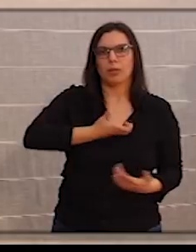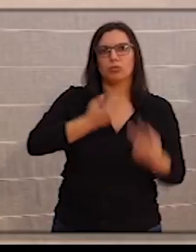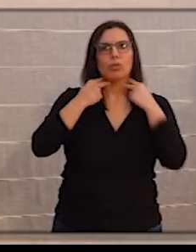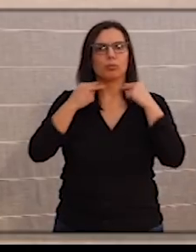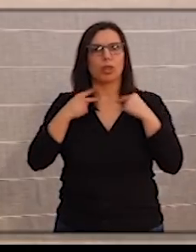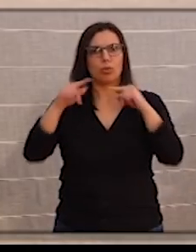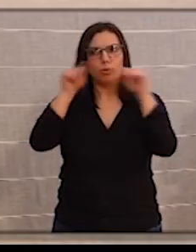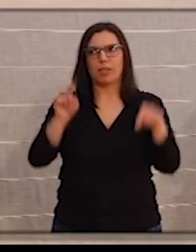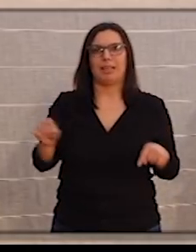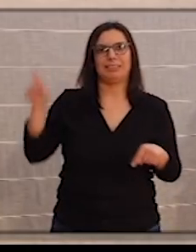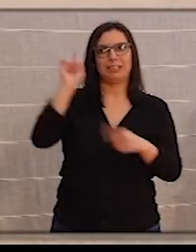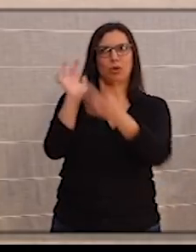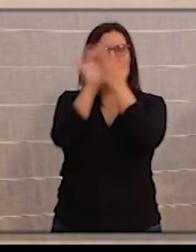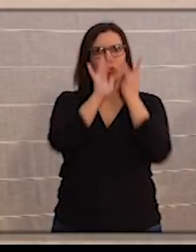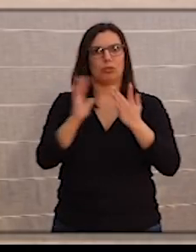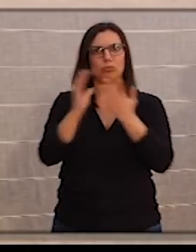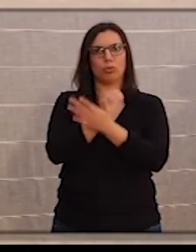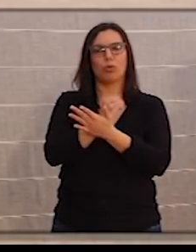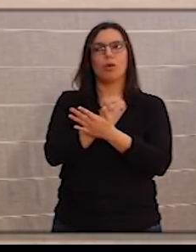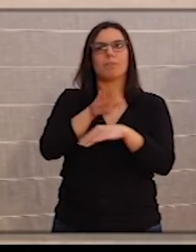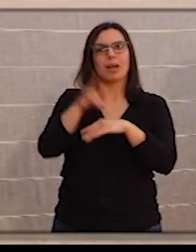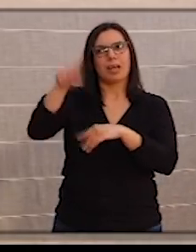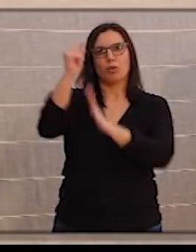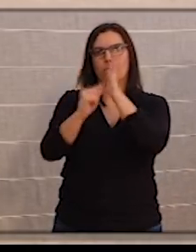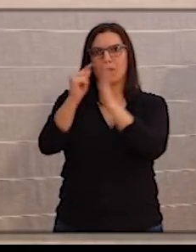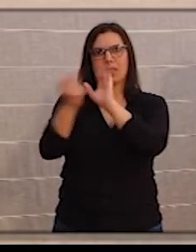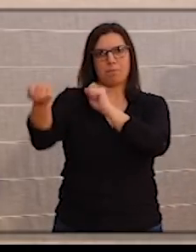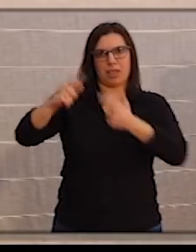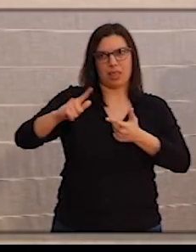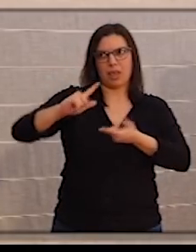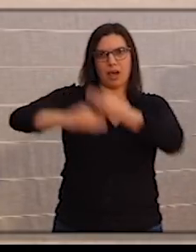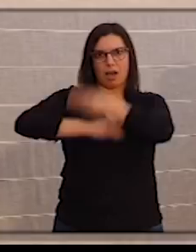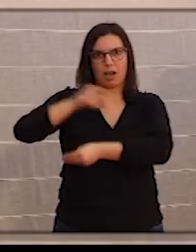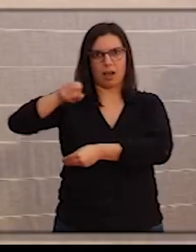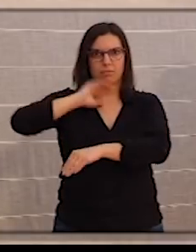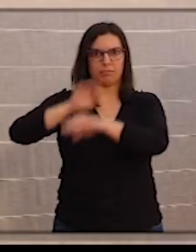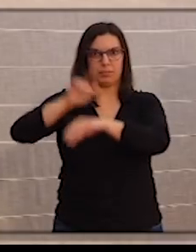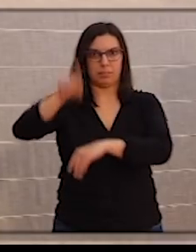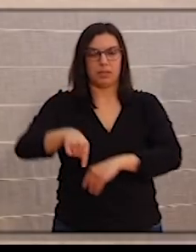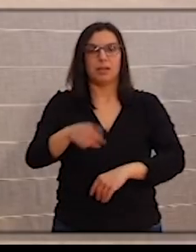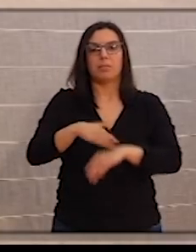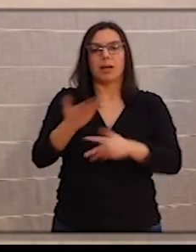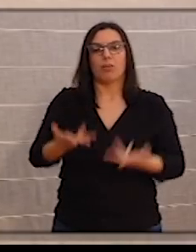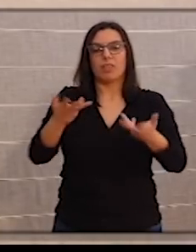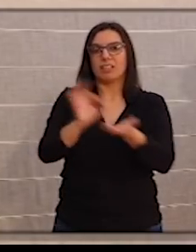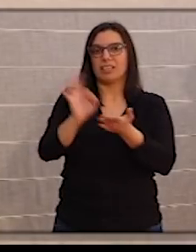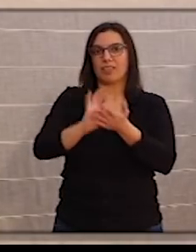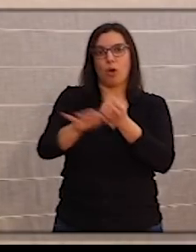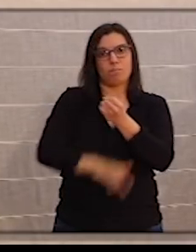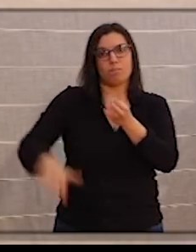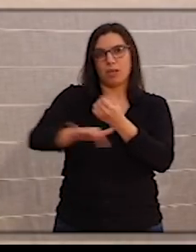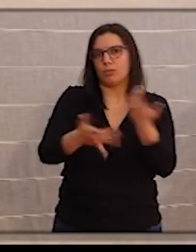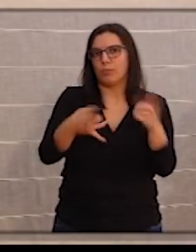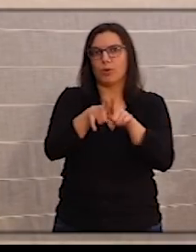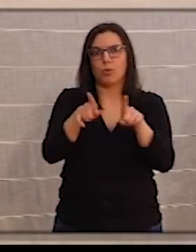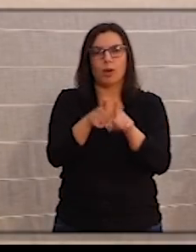diputaciones provinciales para que adopten medidas en este sentido y también que garanticen aquellos servicios esenciales tales